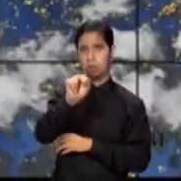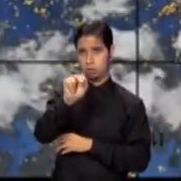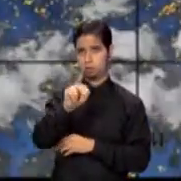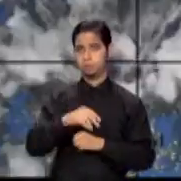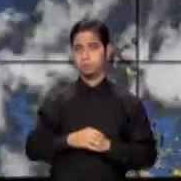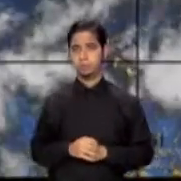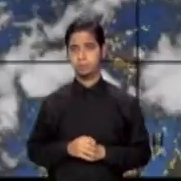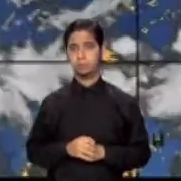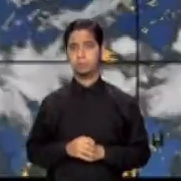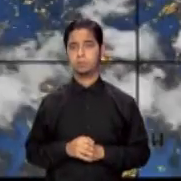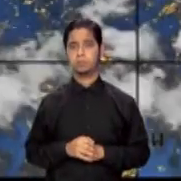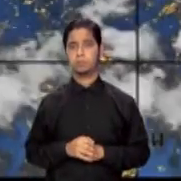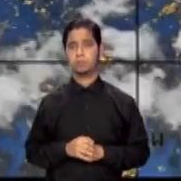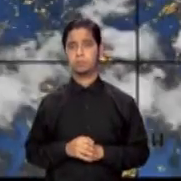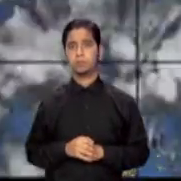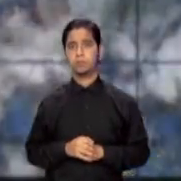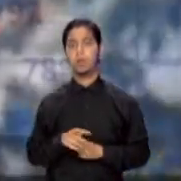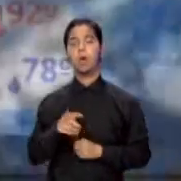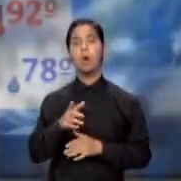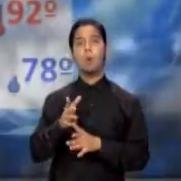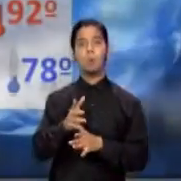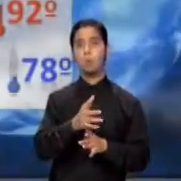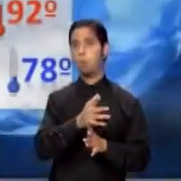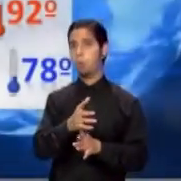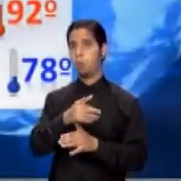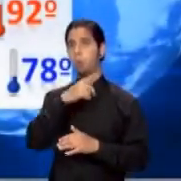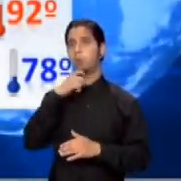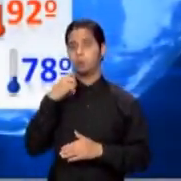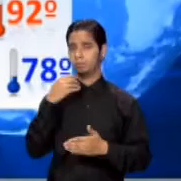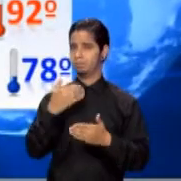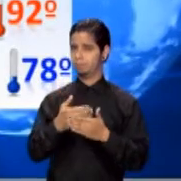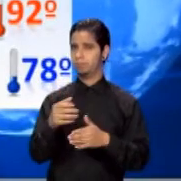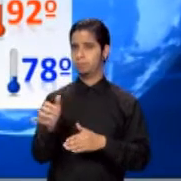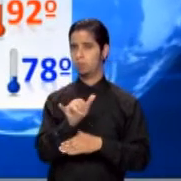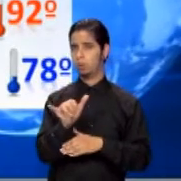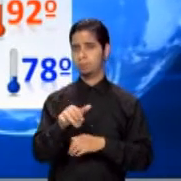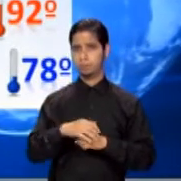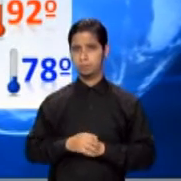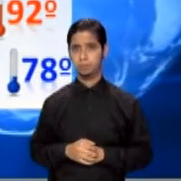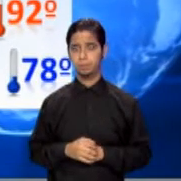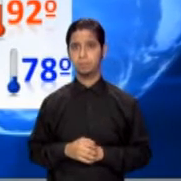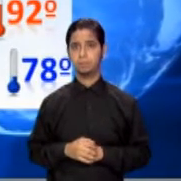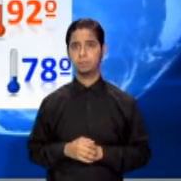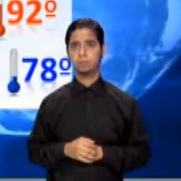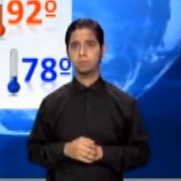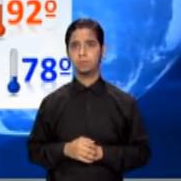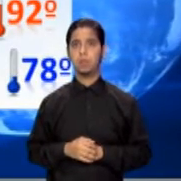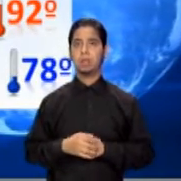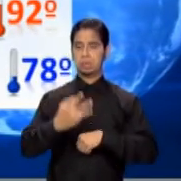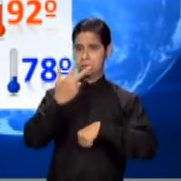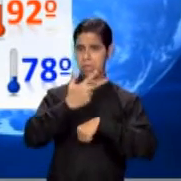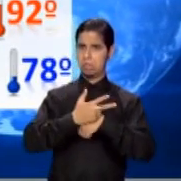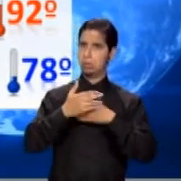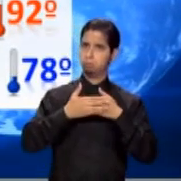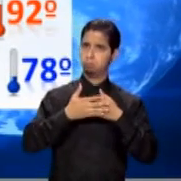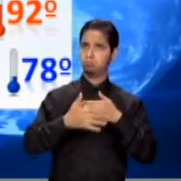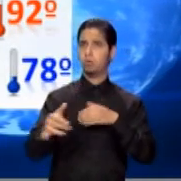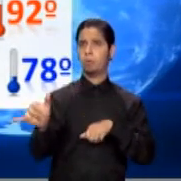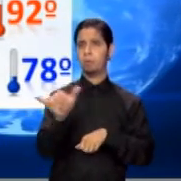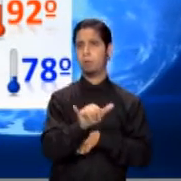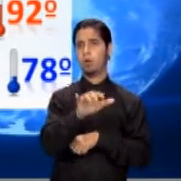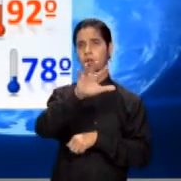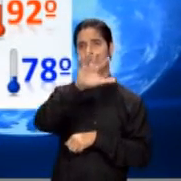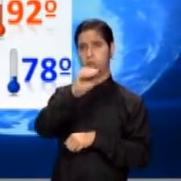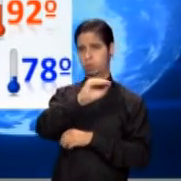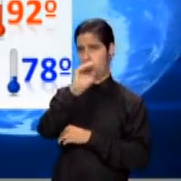recibiendo aire seco que ha contribuido a que esas condiciones se mantengan estables. Se espera un mismo comportamiento durante los próximos tres días con hasta un 50